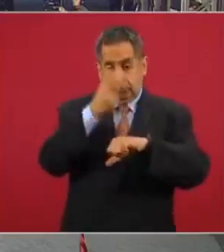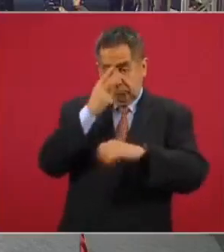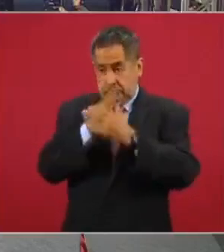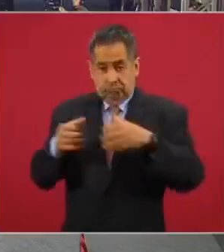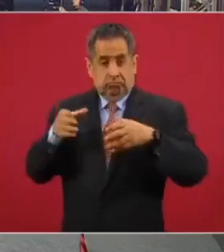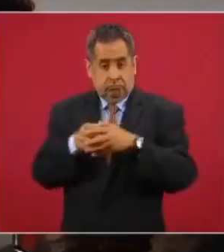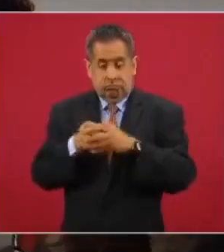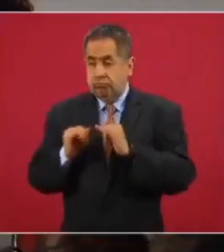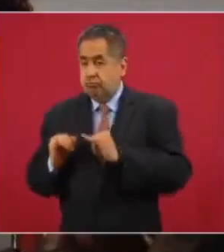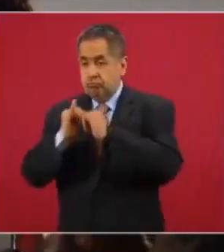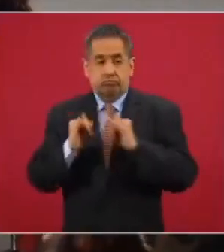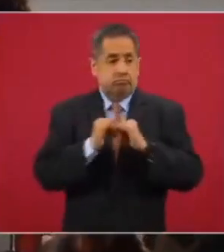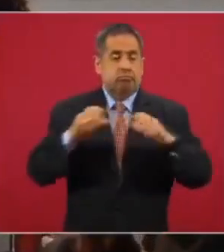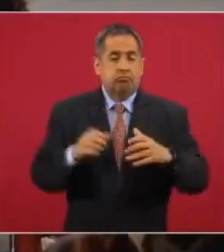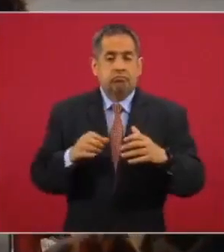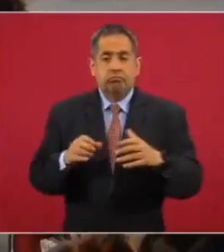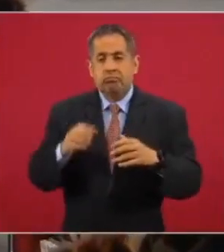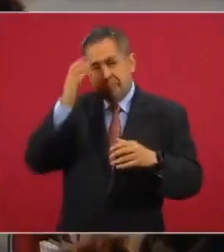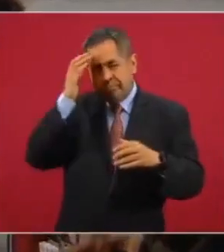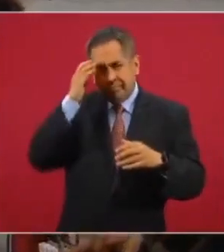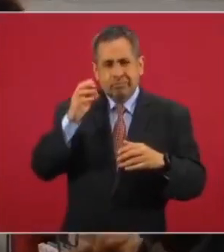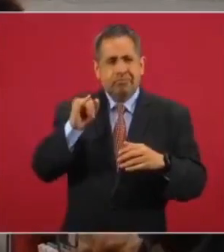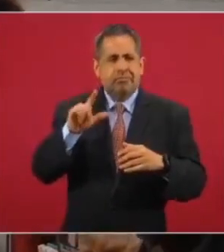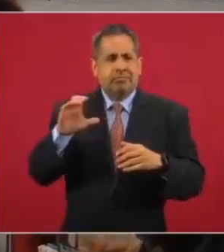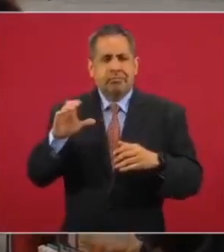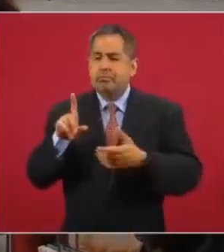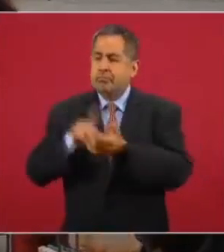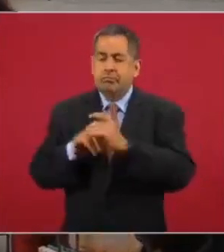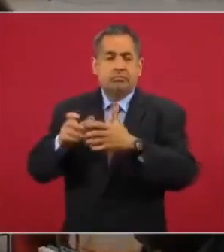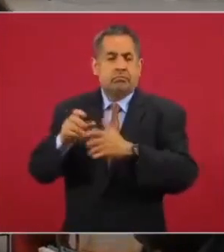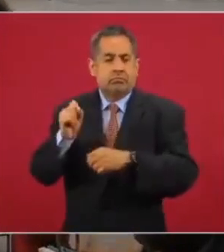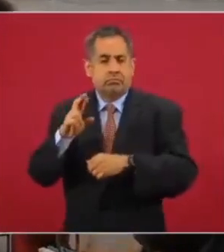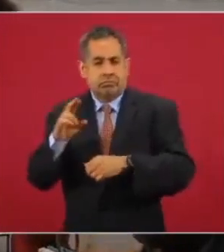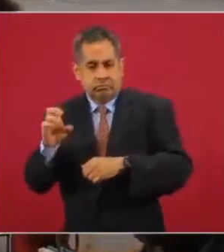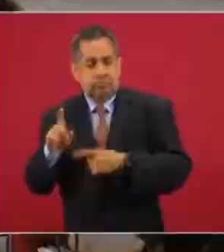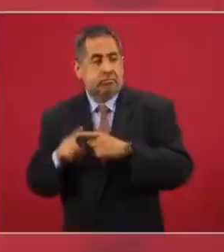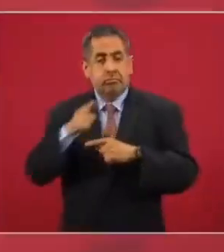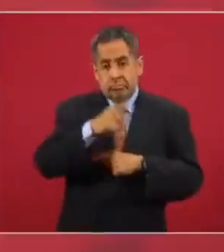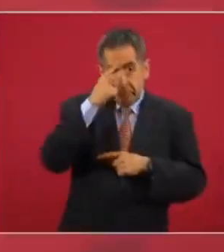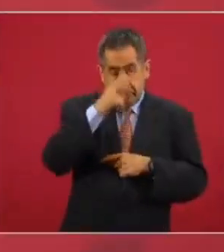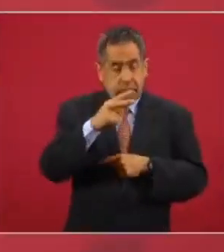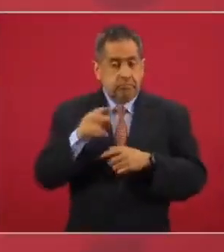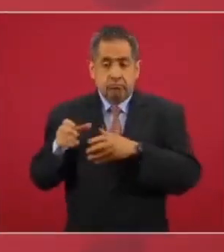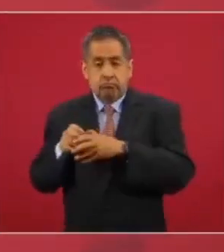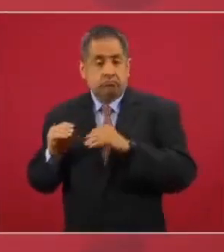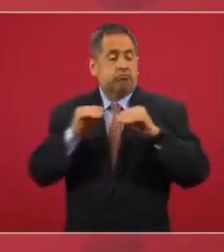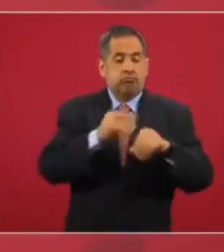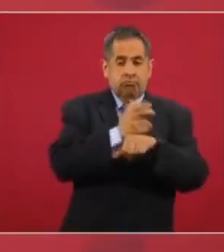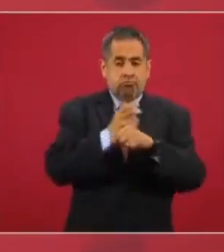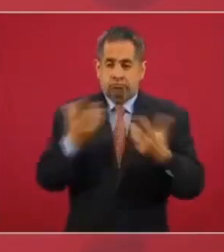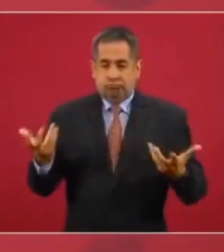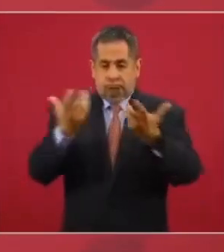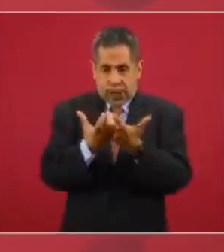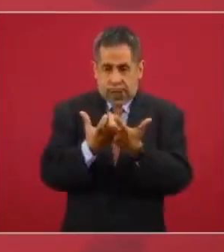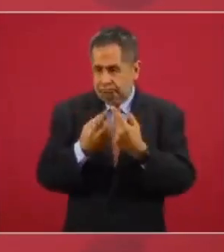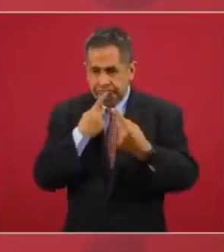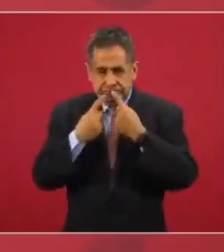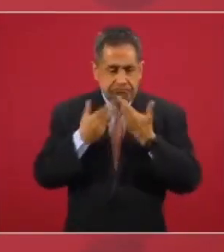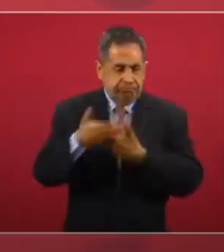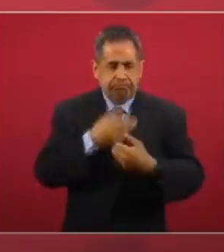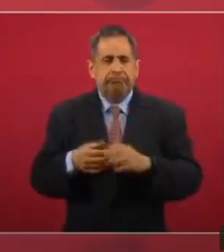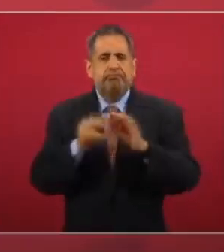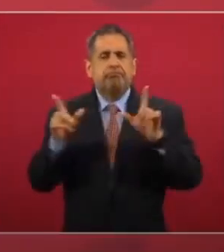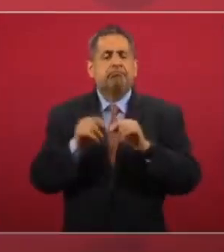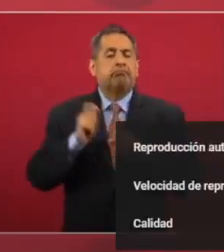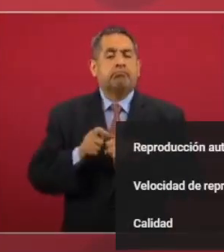Son institucionales, participa la SILA, como sabes, depende de la Secretaría de Relaciones Exteriores, la parte mexicana, la sección mexicana, la sección estadounidense. En